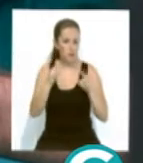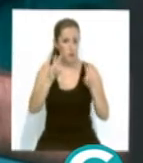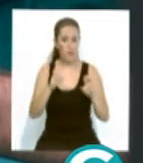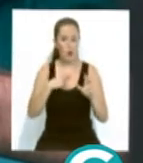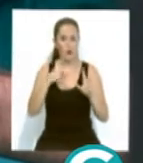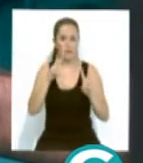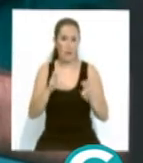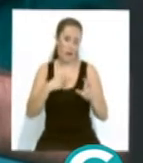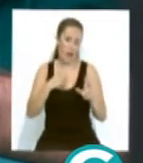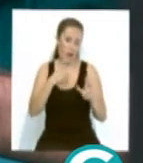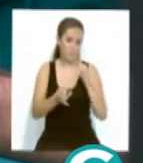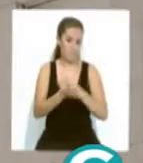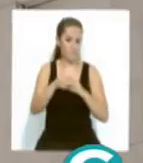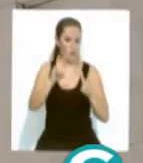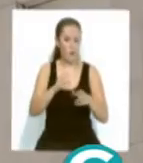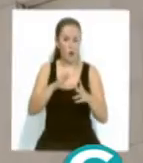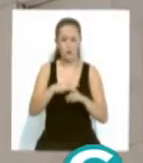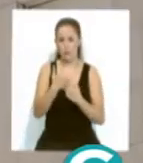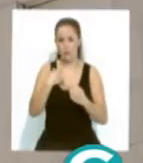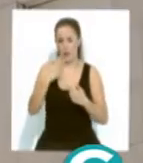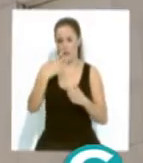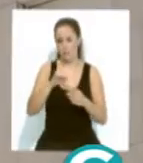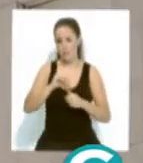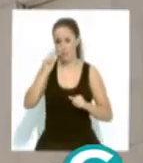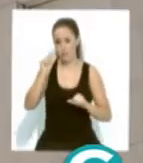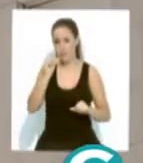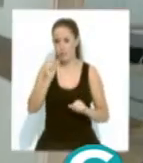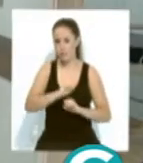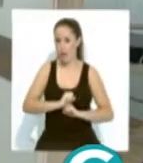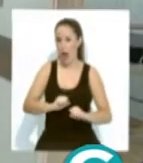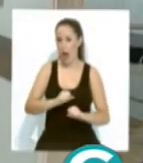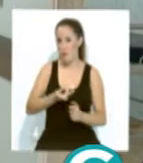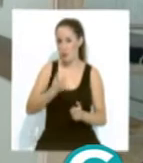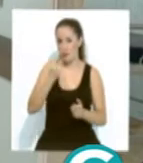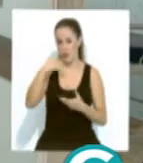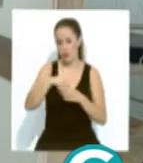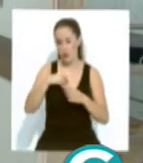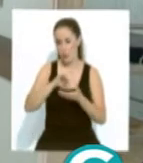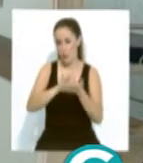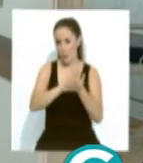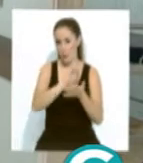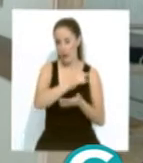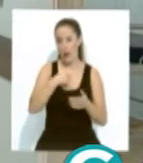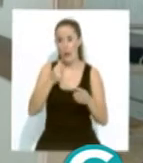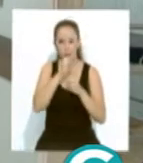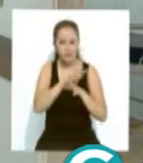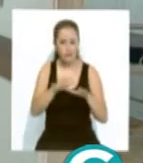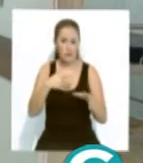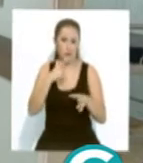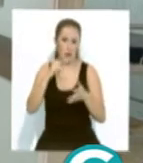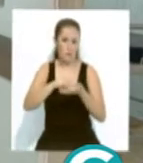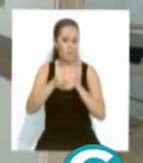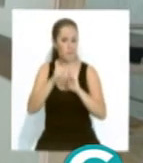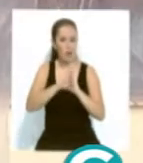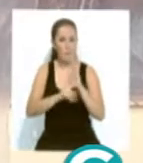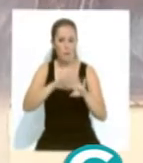aborto en Málaga, el quinto en Andalucía y el sexto a nivel nacional. A partir de ahora este protocolo se extenderá a todas las